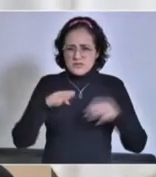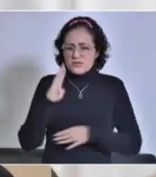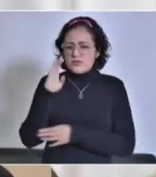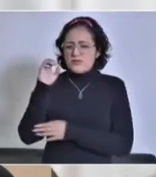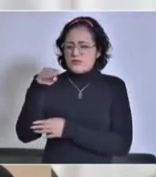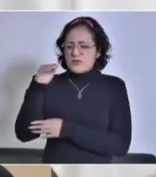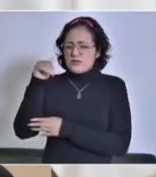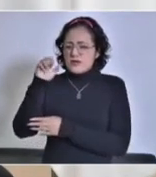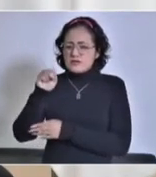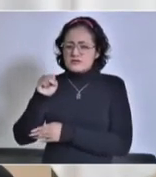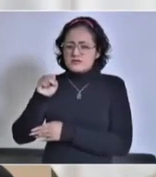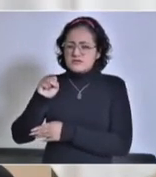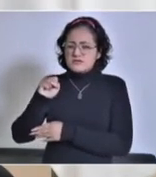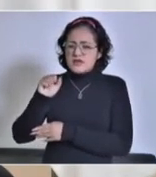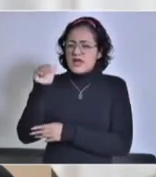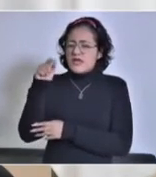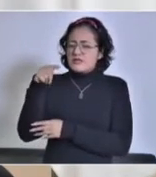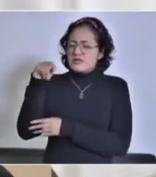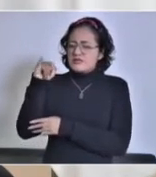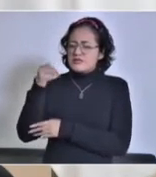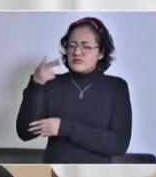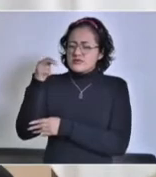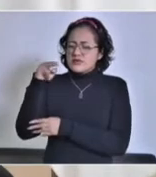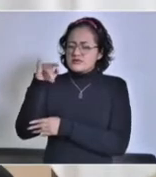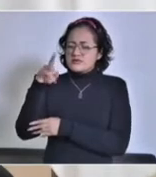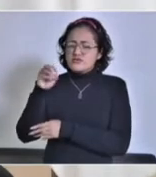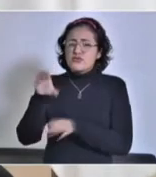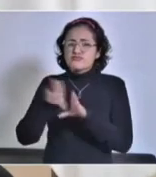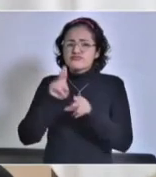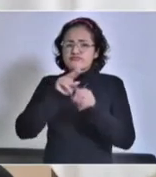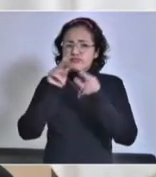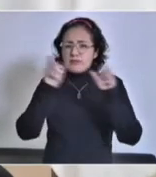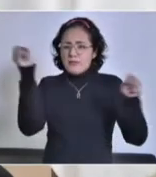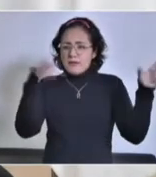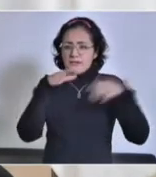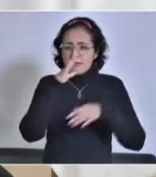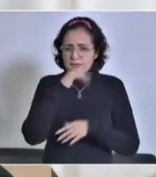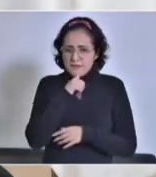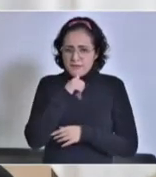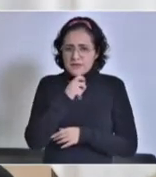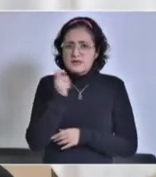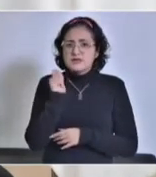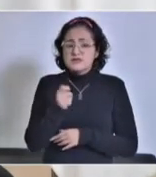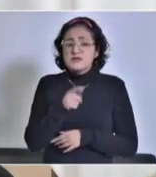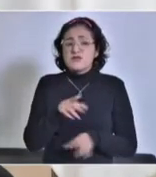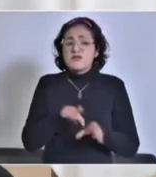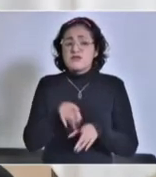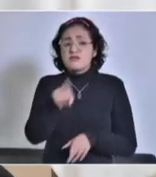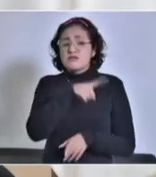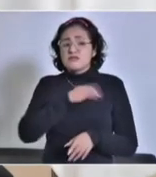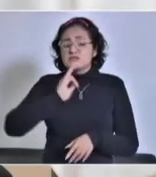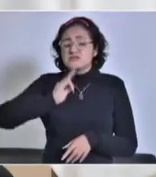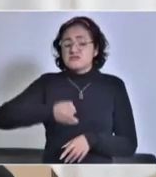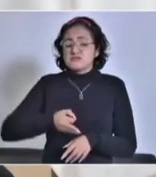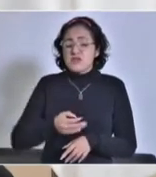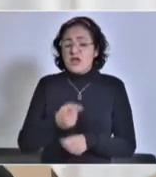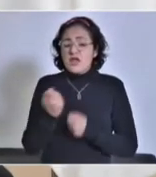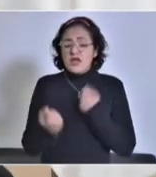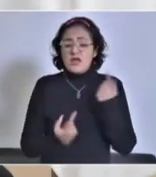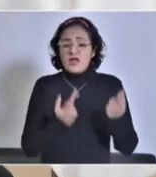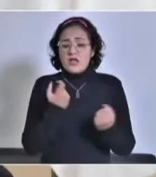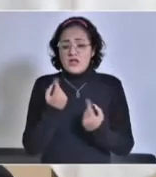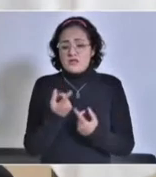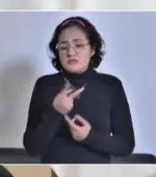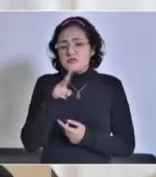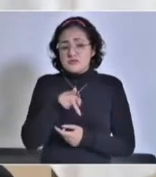acusación no probada de parte de algunos agricultores, lo